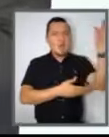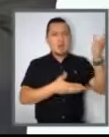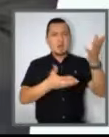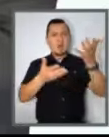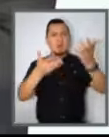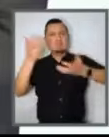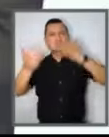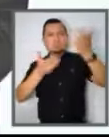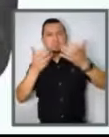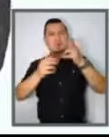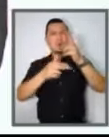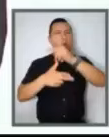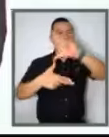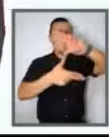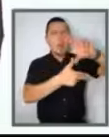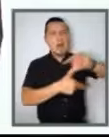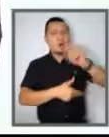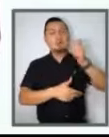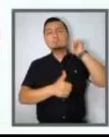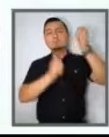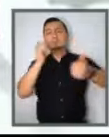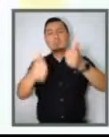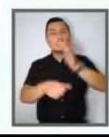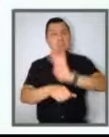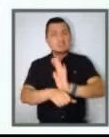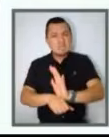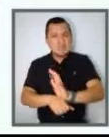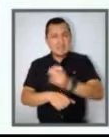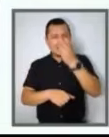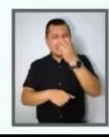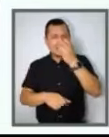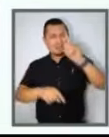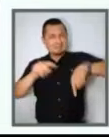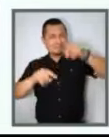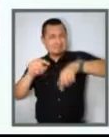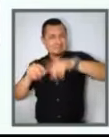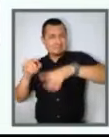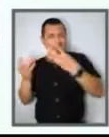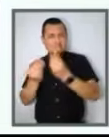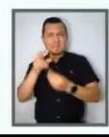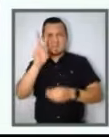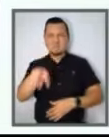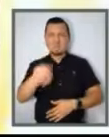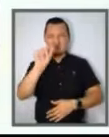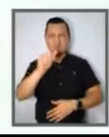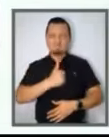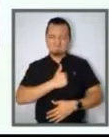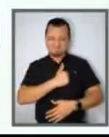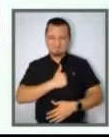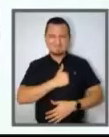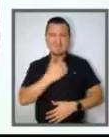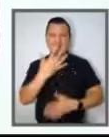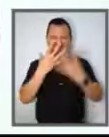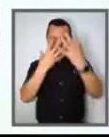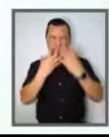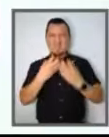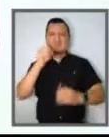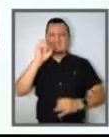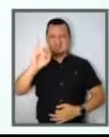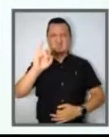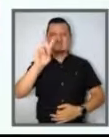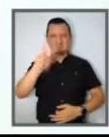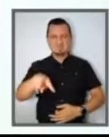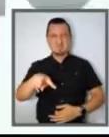como argumento que al interior de los fideicomisos, como figura jurídica, había